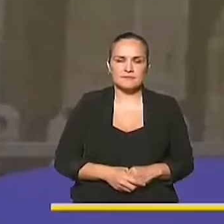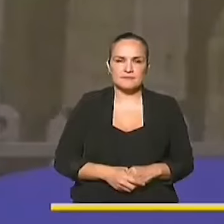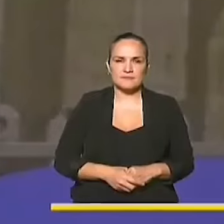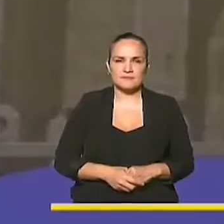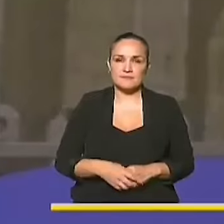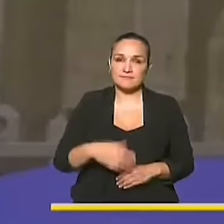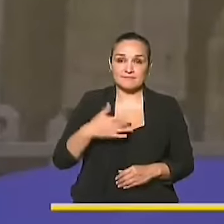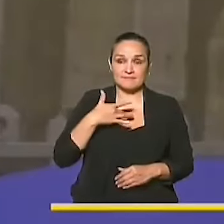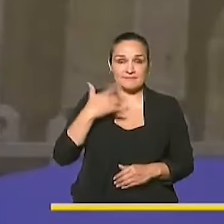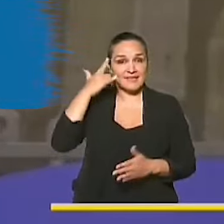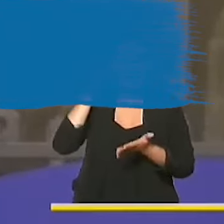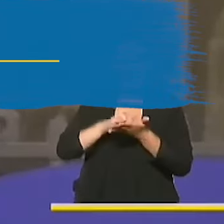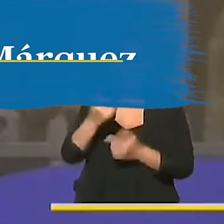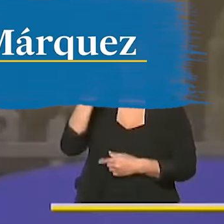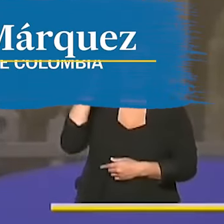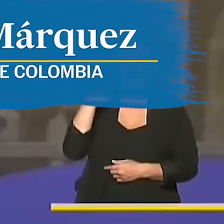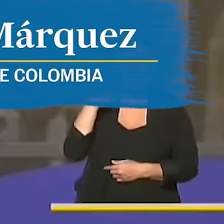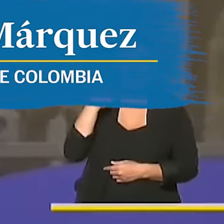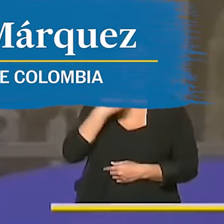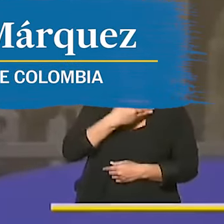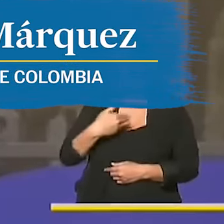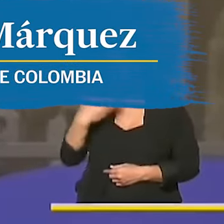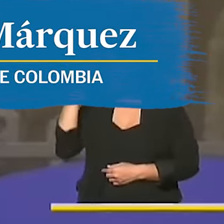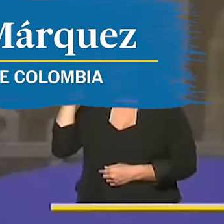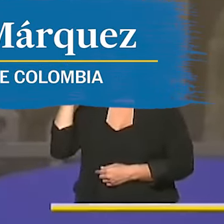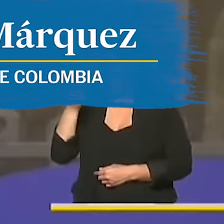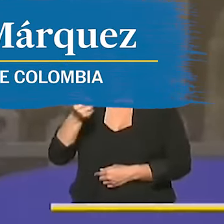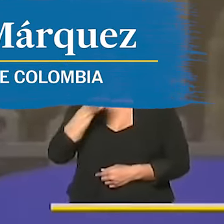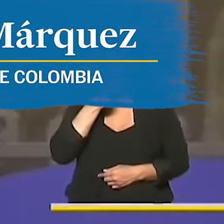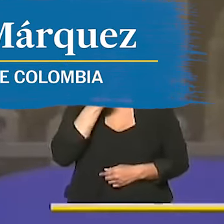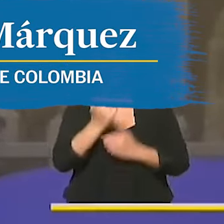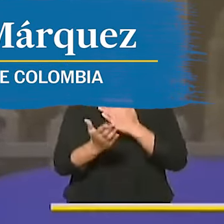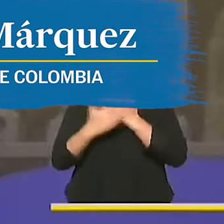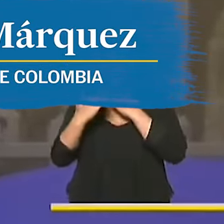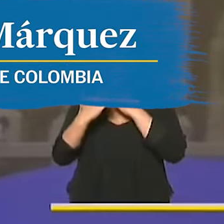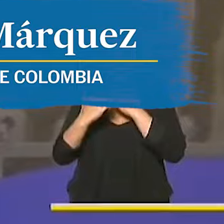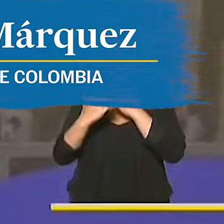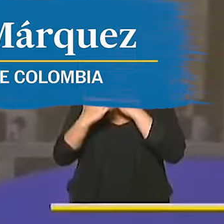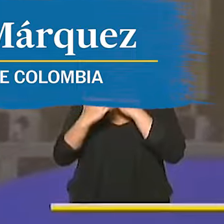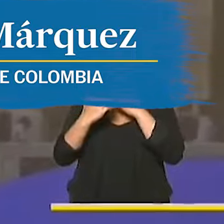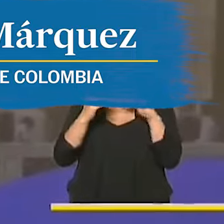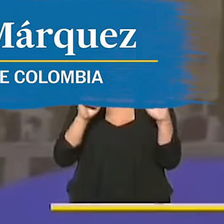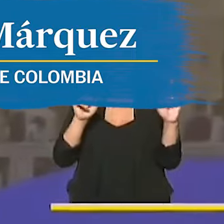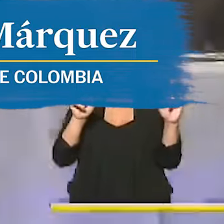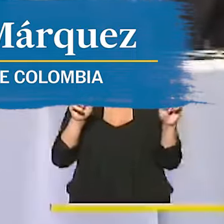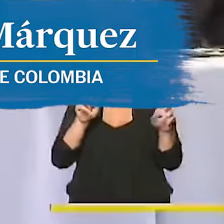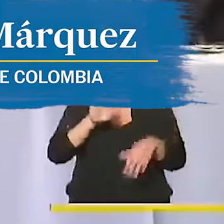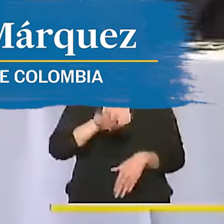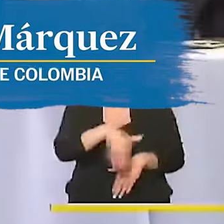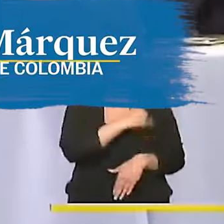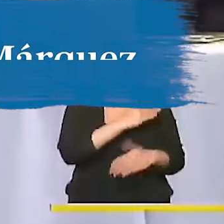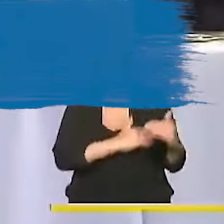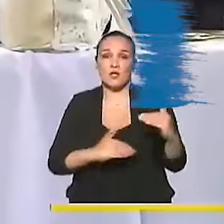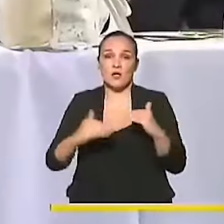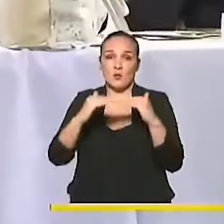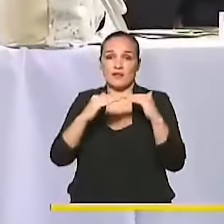Pues ayer, presidente, recibimos una noticia en relación al Ministerio de la